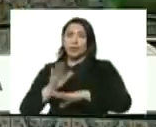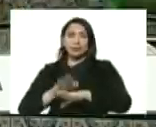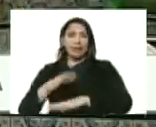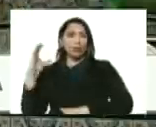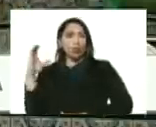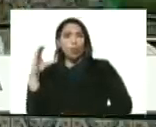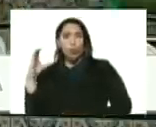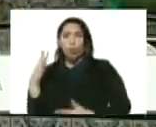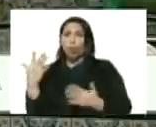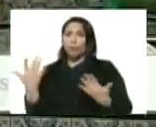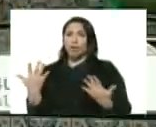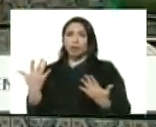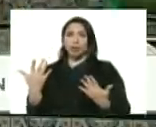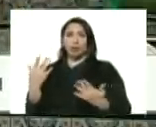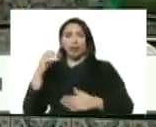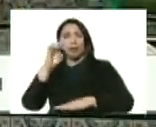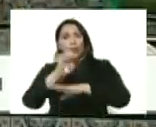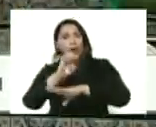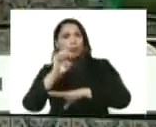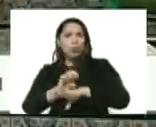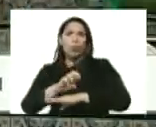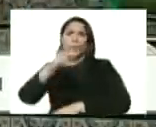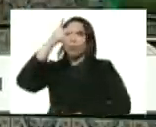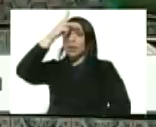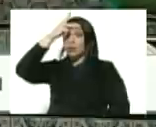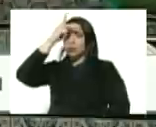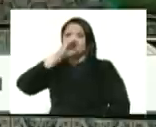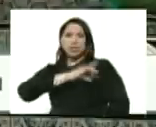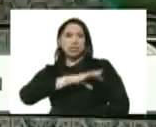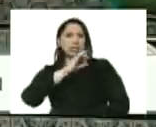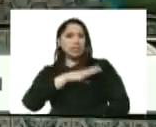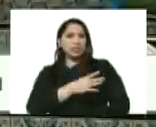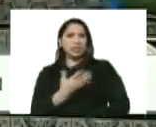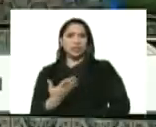Colombia en Ecuador en Perú en Chile